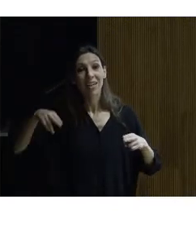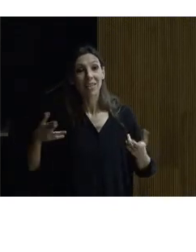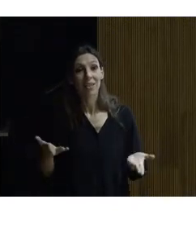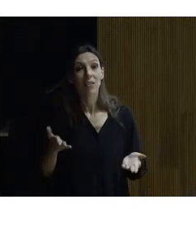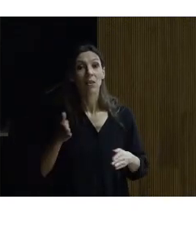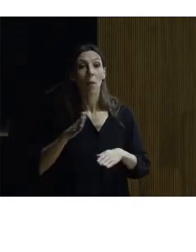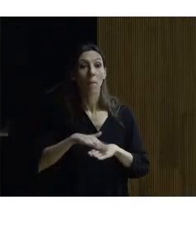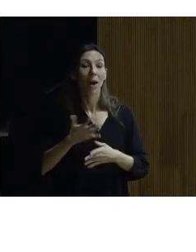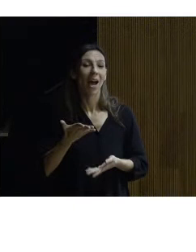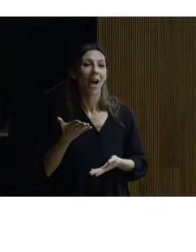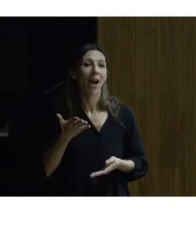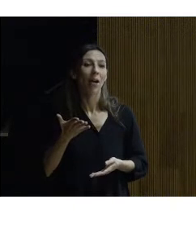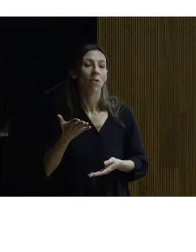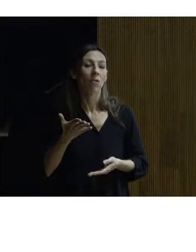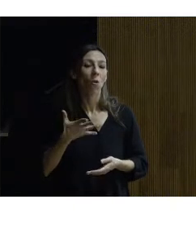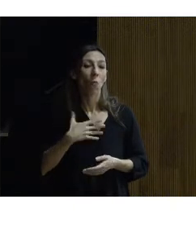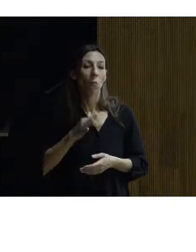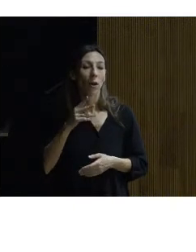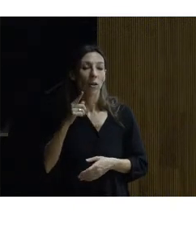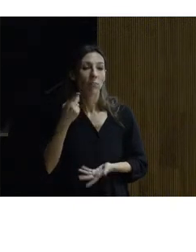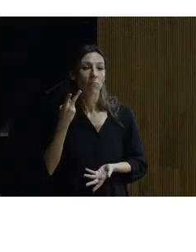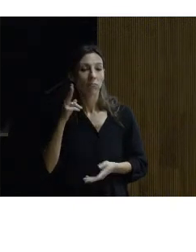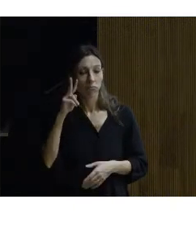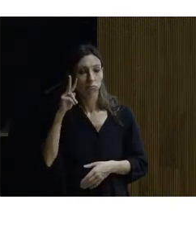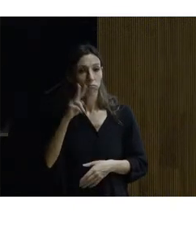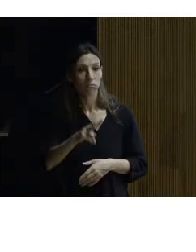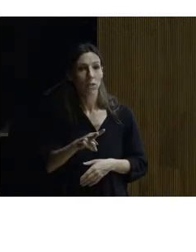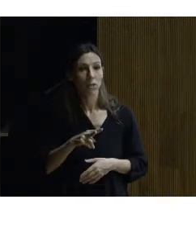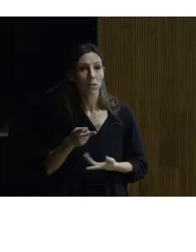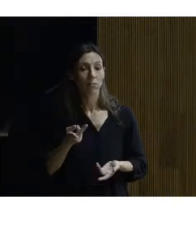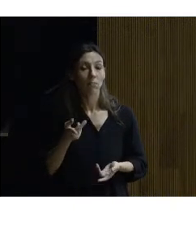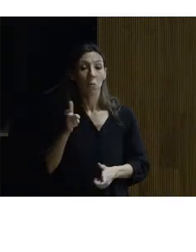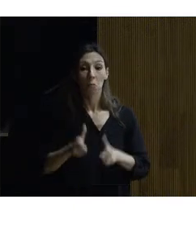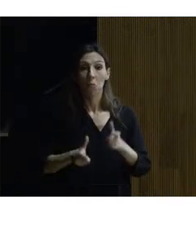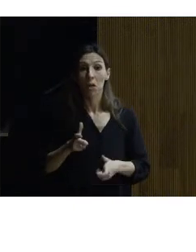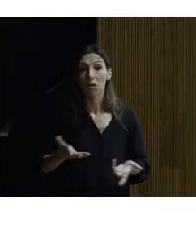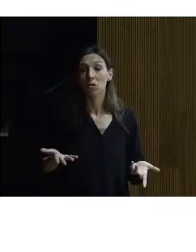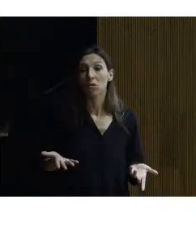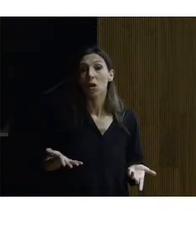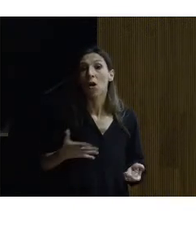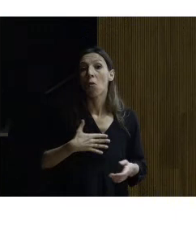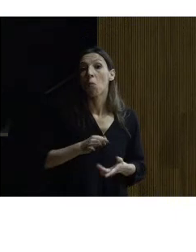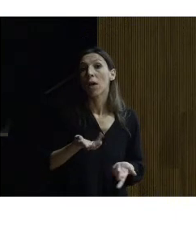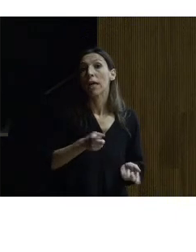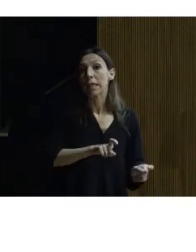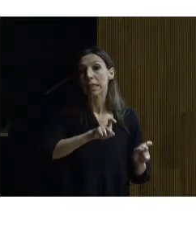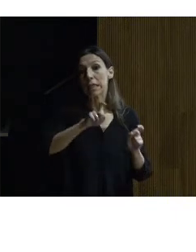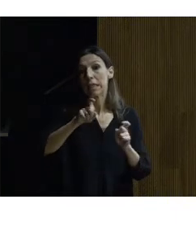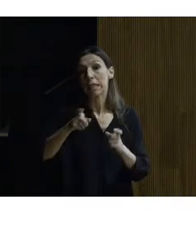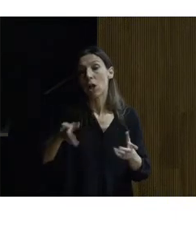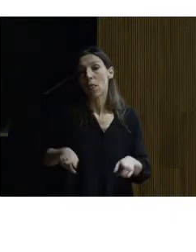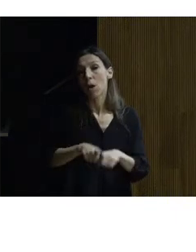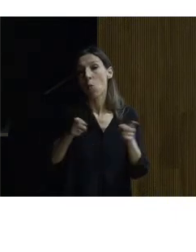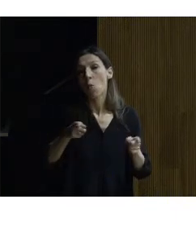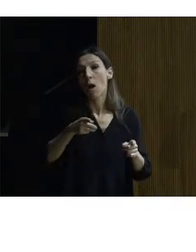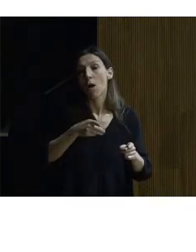identificarse se plantea que cualquier persona tenga el mismo itinerario siempre que se pueda una persona con discapacidad va